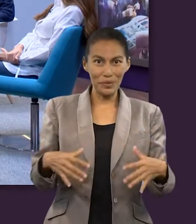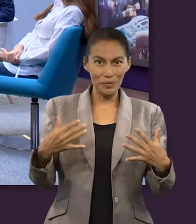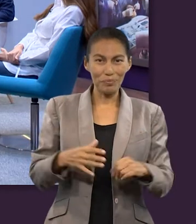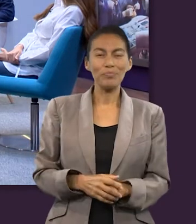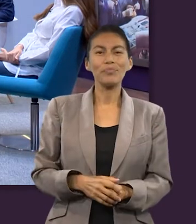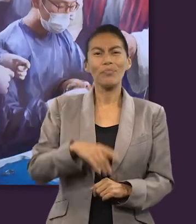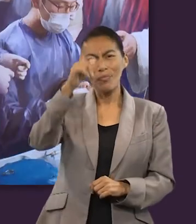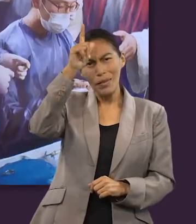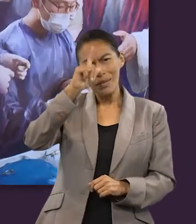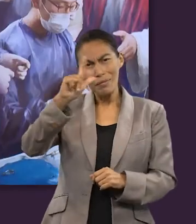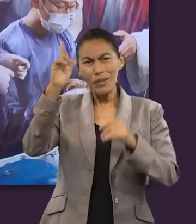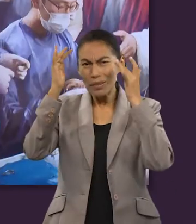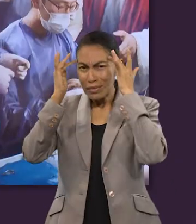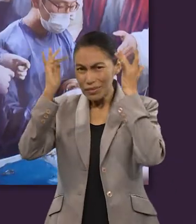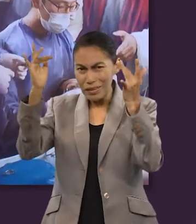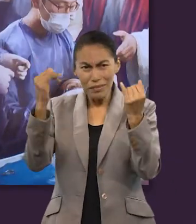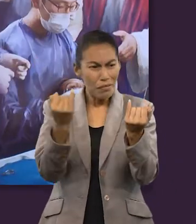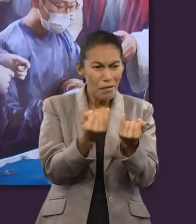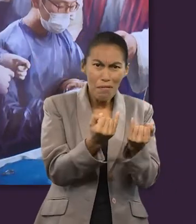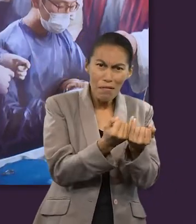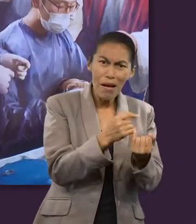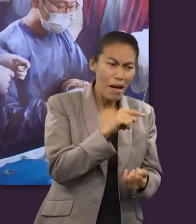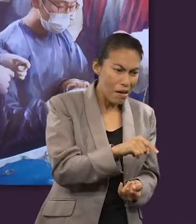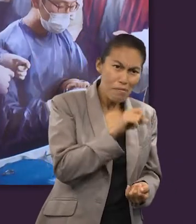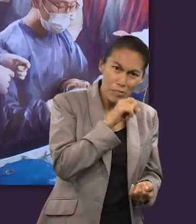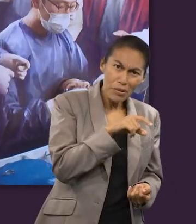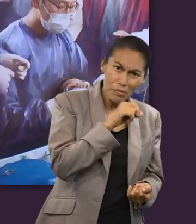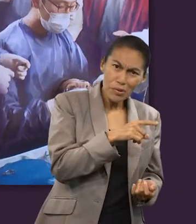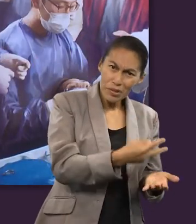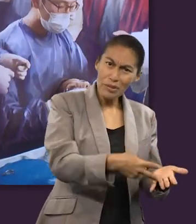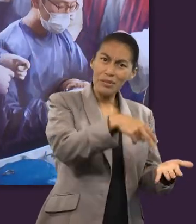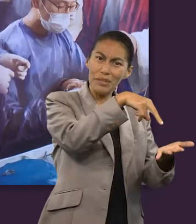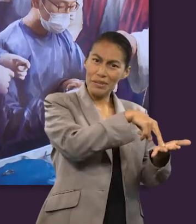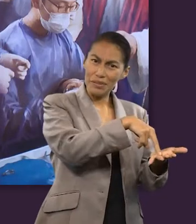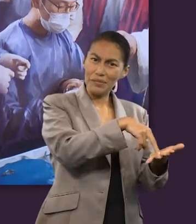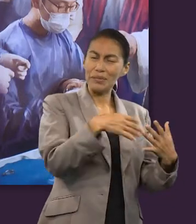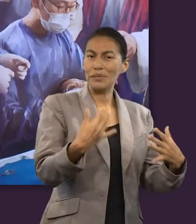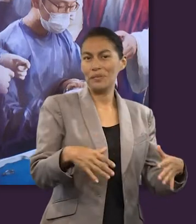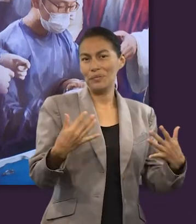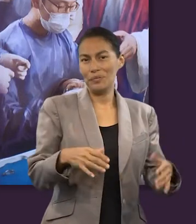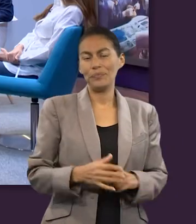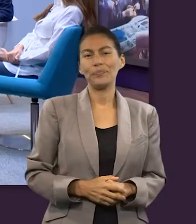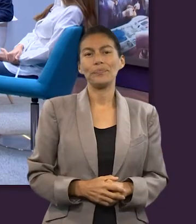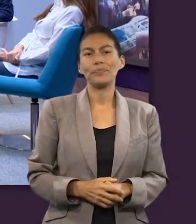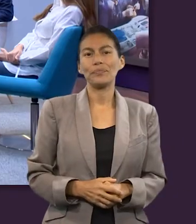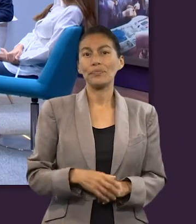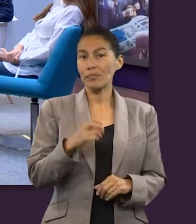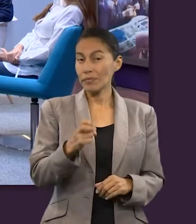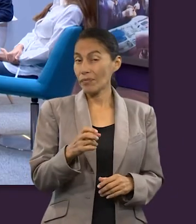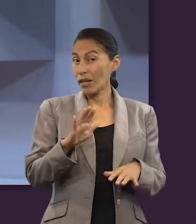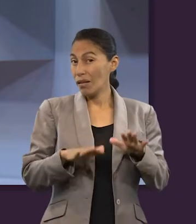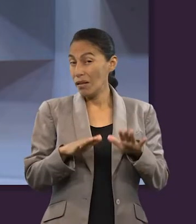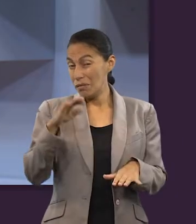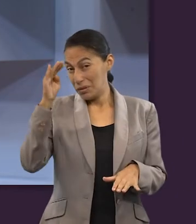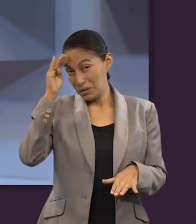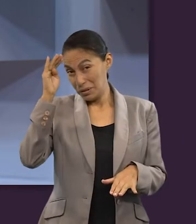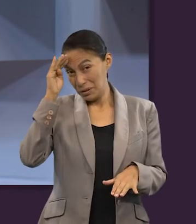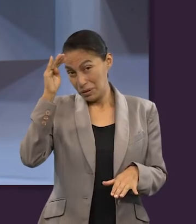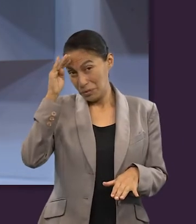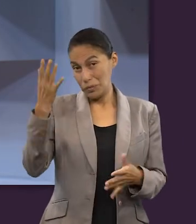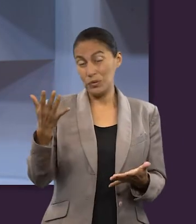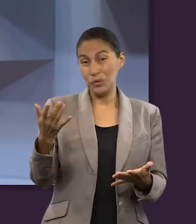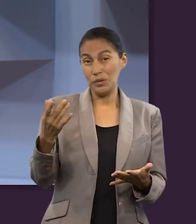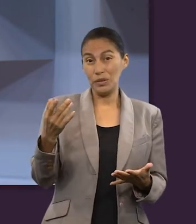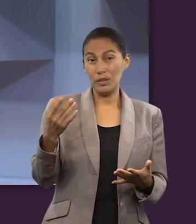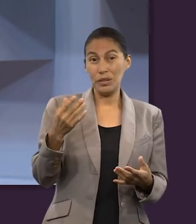Aquí podemos ver que también el Espíritu Santo estuvo involucrado en la resurrección de Jesús. Es algo impresionante, a veces se nos olvida que